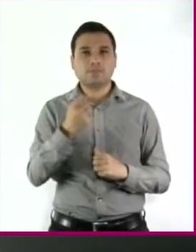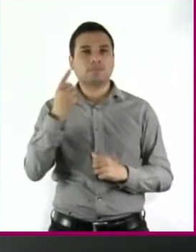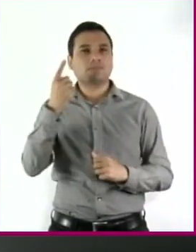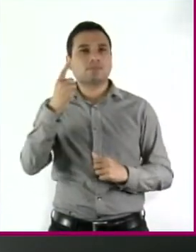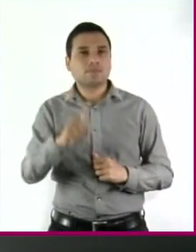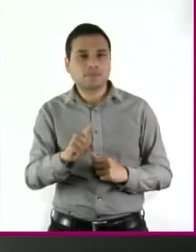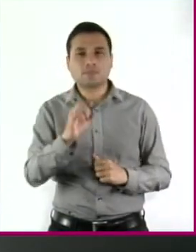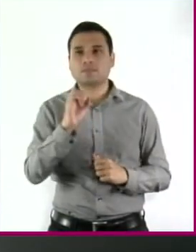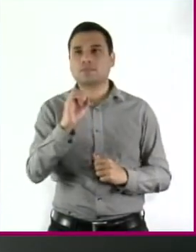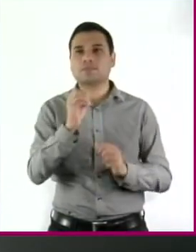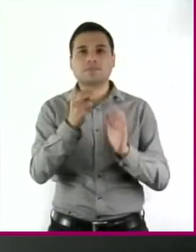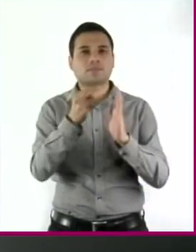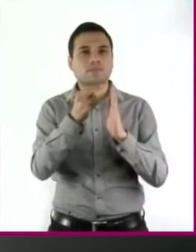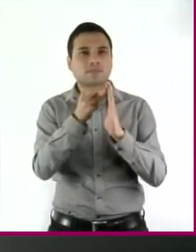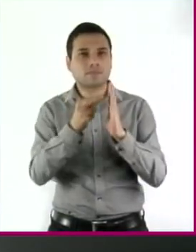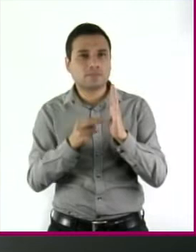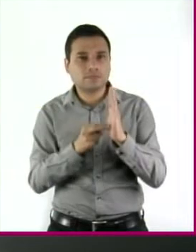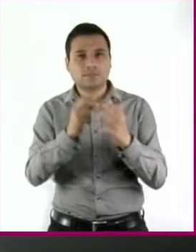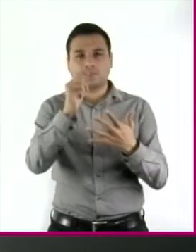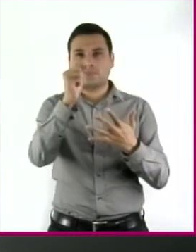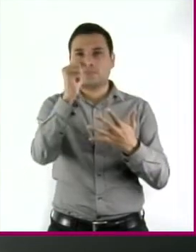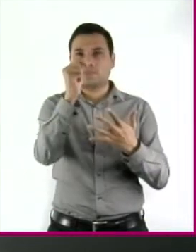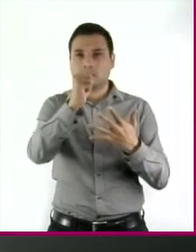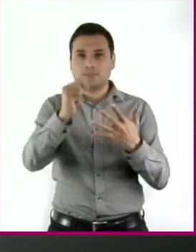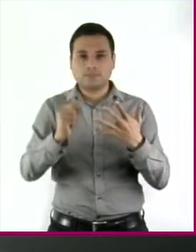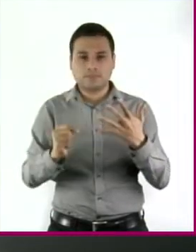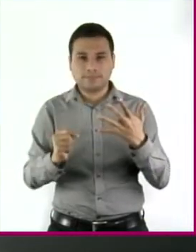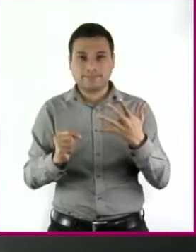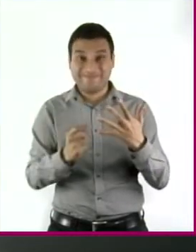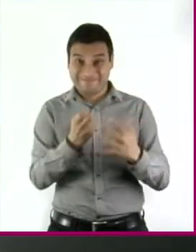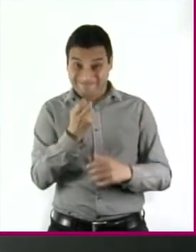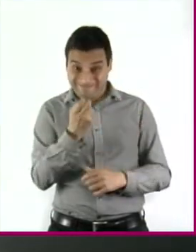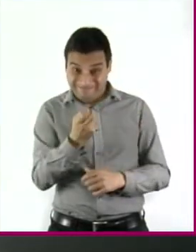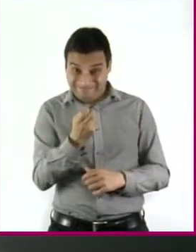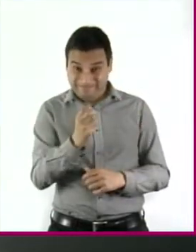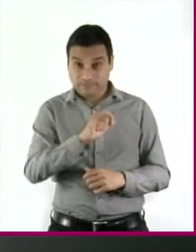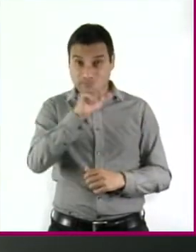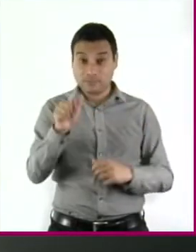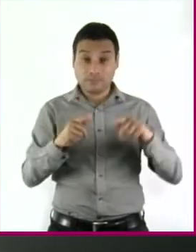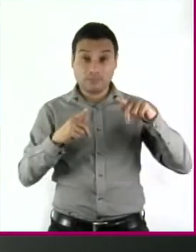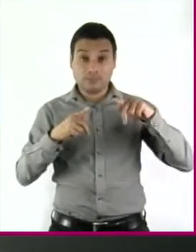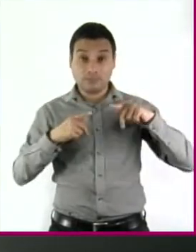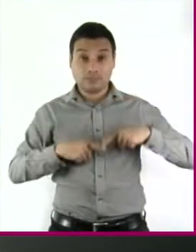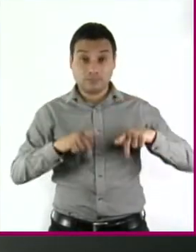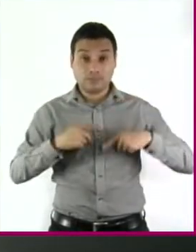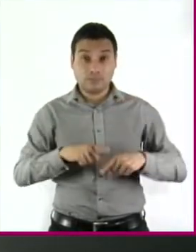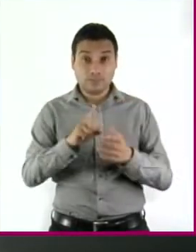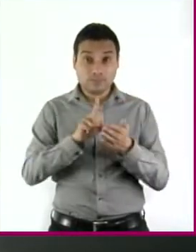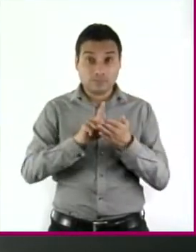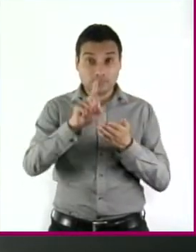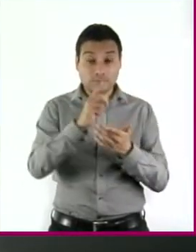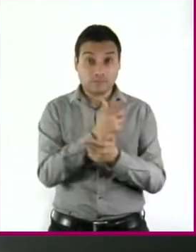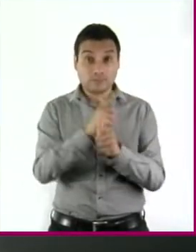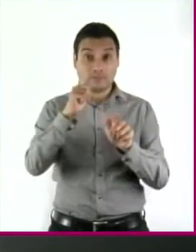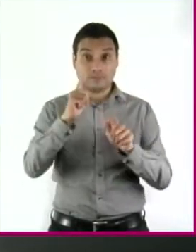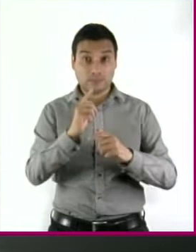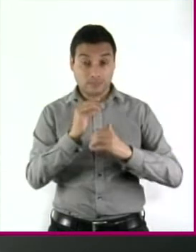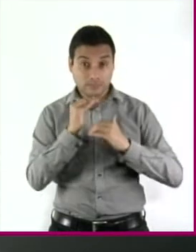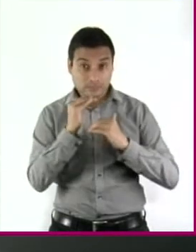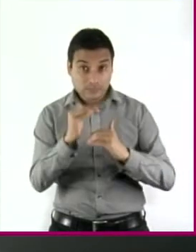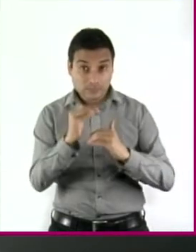razonamientos defectuosos que por lo mismo tienden a restringir la libertad y derechos de un grupo de personas,